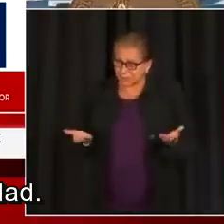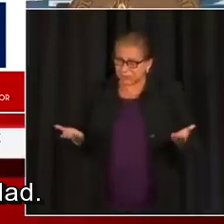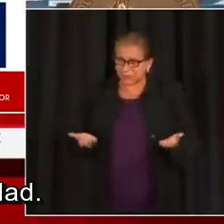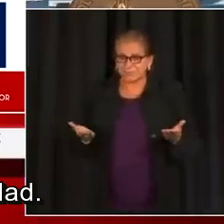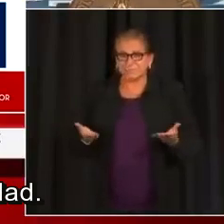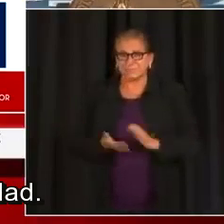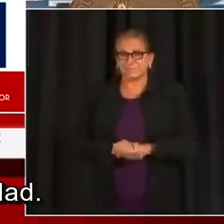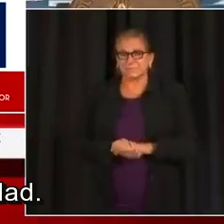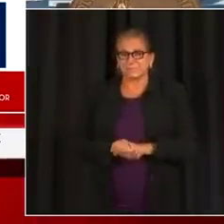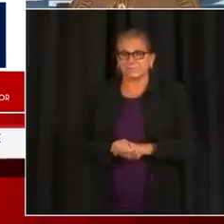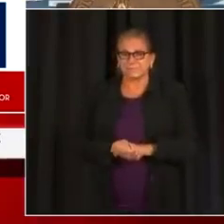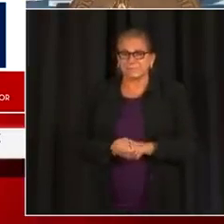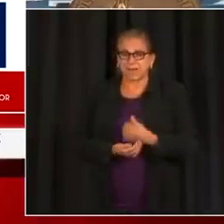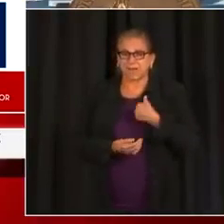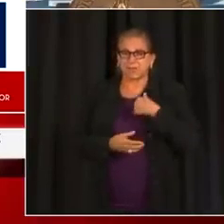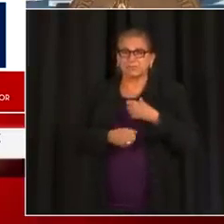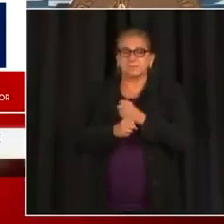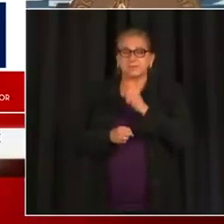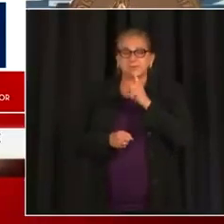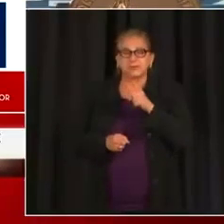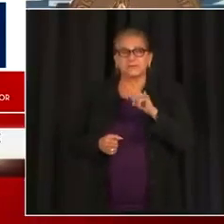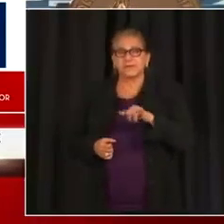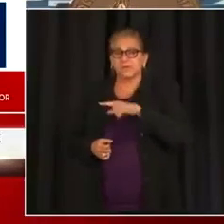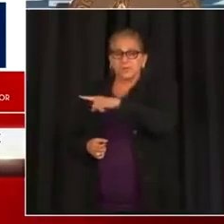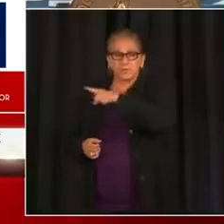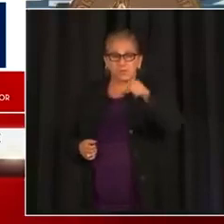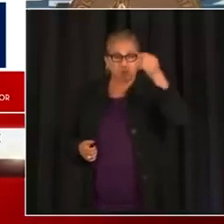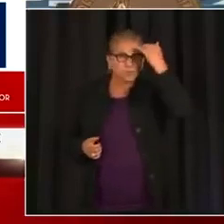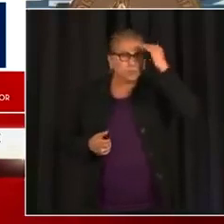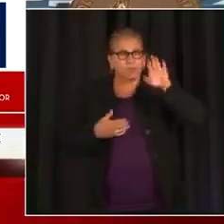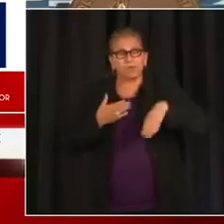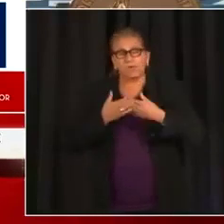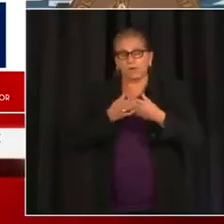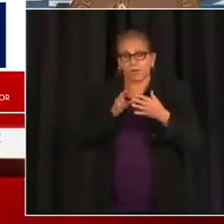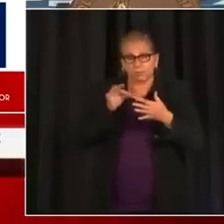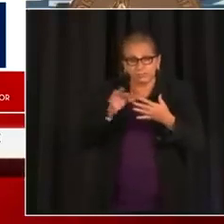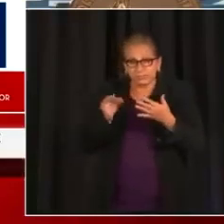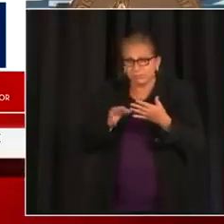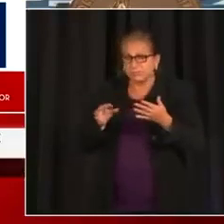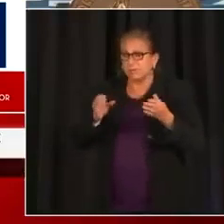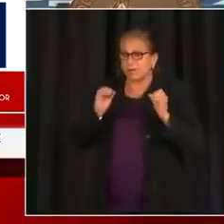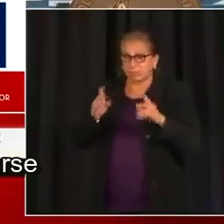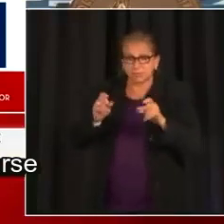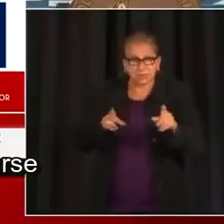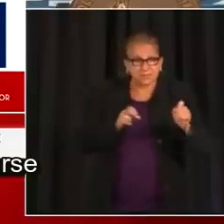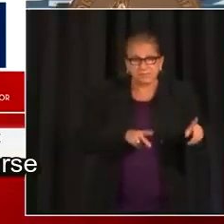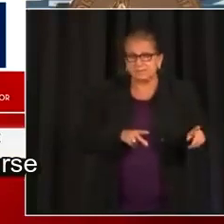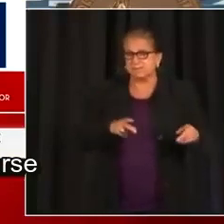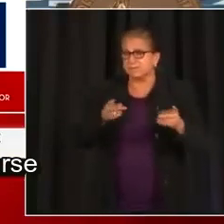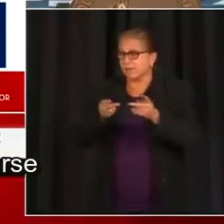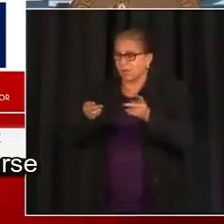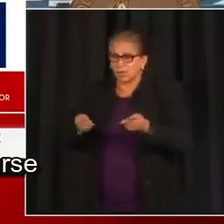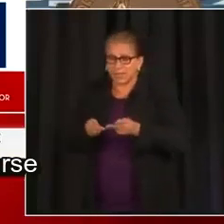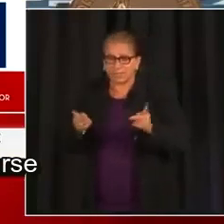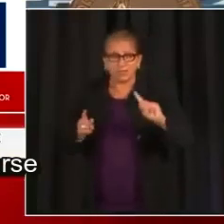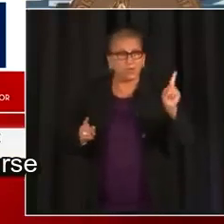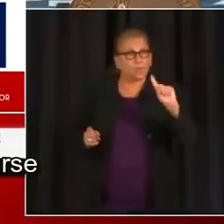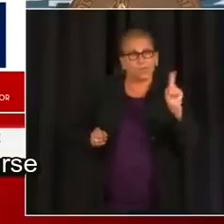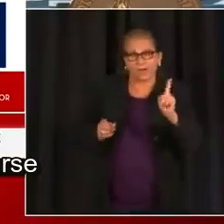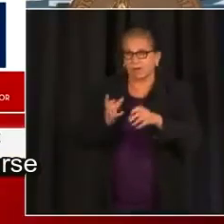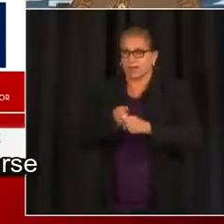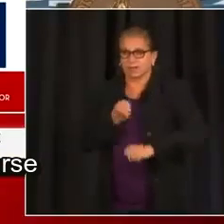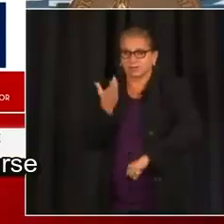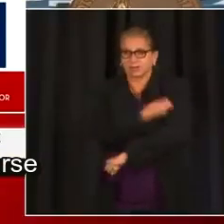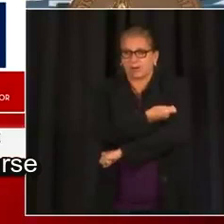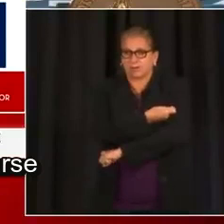el este de la ciudad, faltan. Y queremos asegurarnos de que sepan cuáles son las oportunidades para